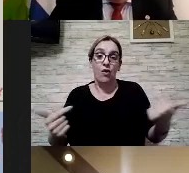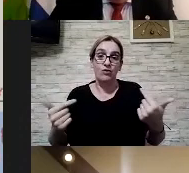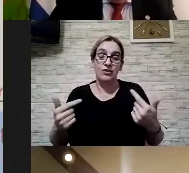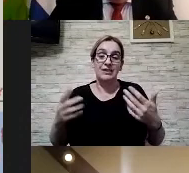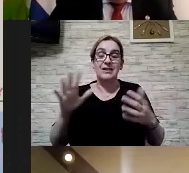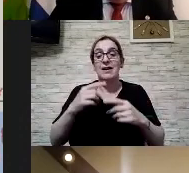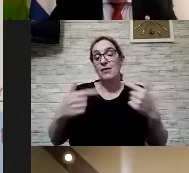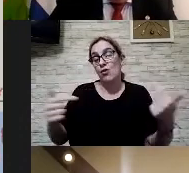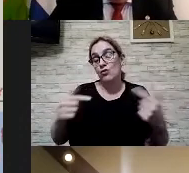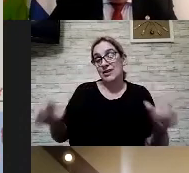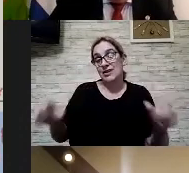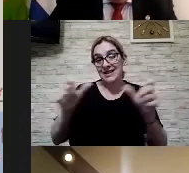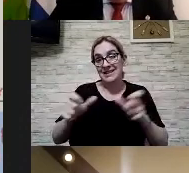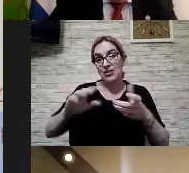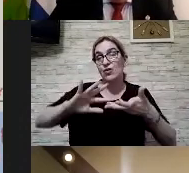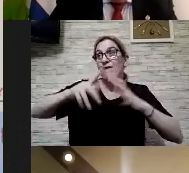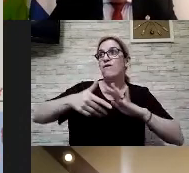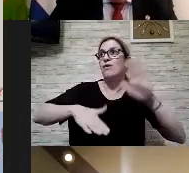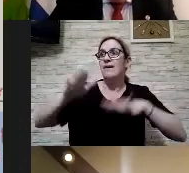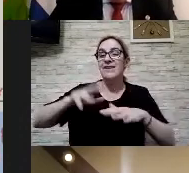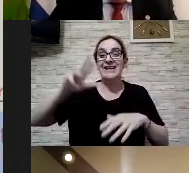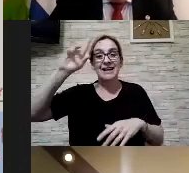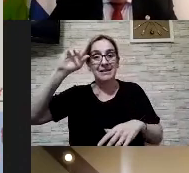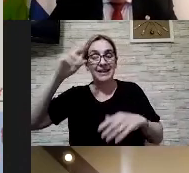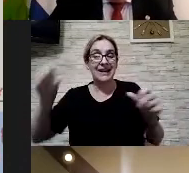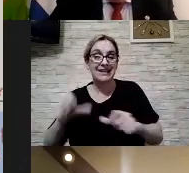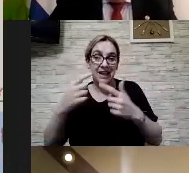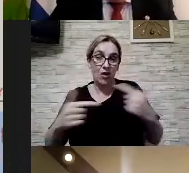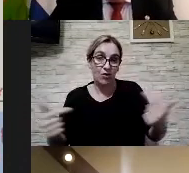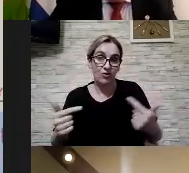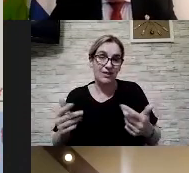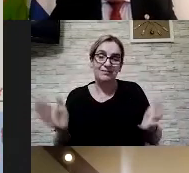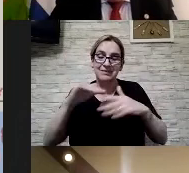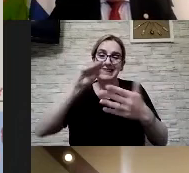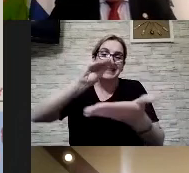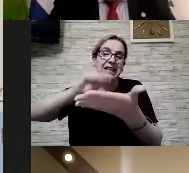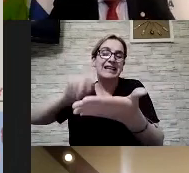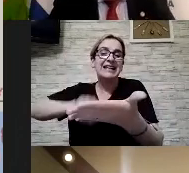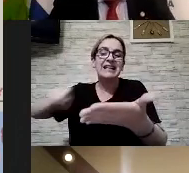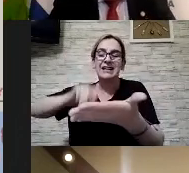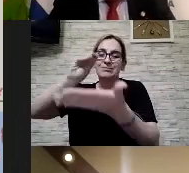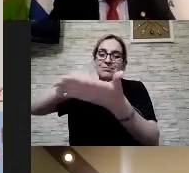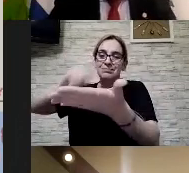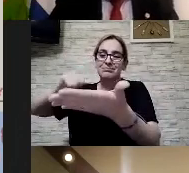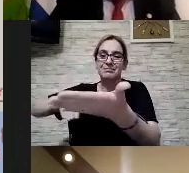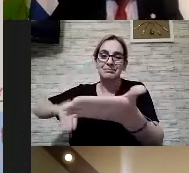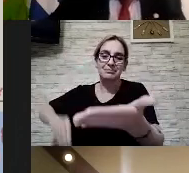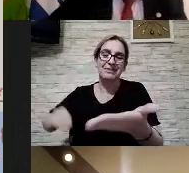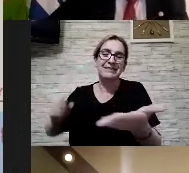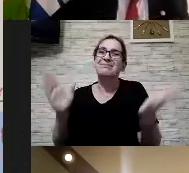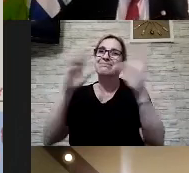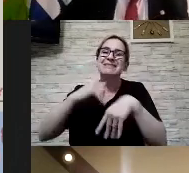cosas en alguna forma tiene que registrar porque si uno no tiene un registro de lo que va haciendo después es muy difícil